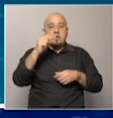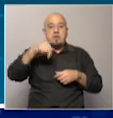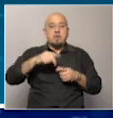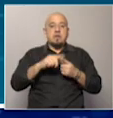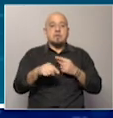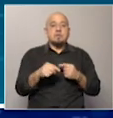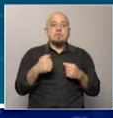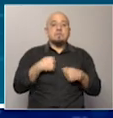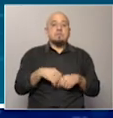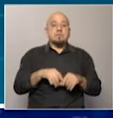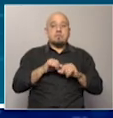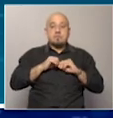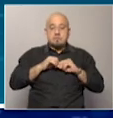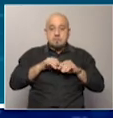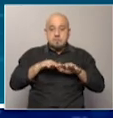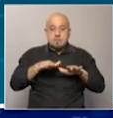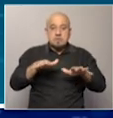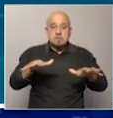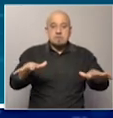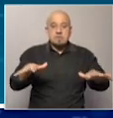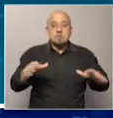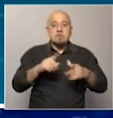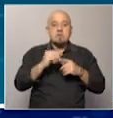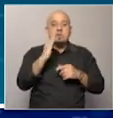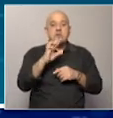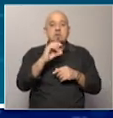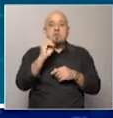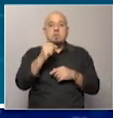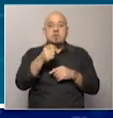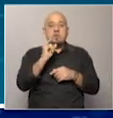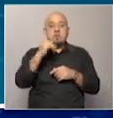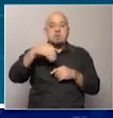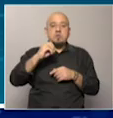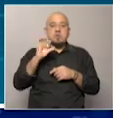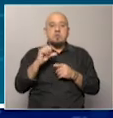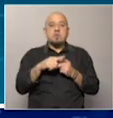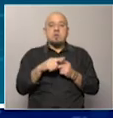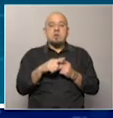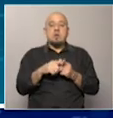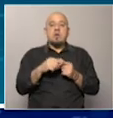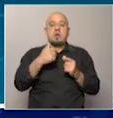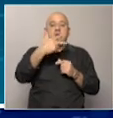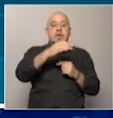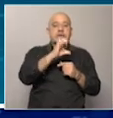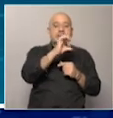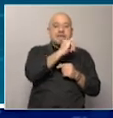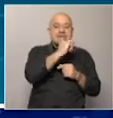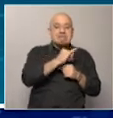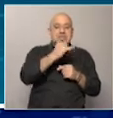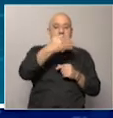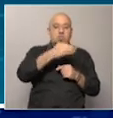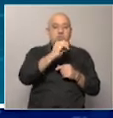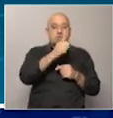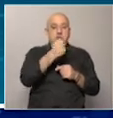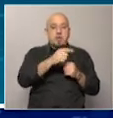extendiendo sus tentáculos a través de lo que se llama los próximos. Por ejemplo, el partido y milicia armada Hezbollah en el Líbano, pero también